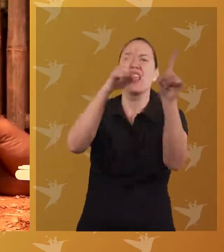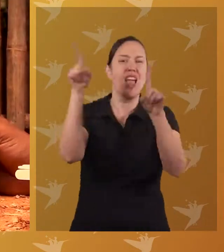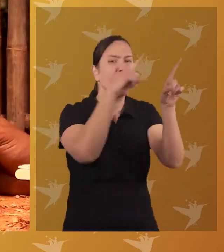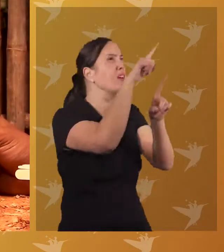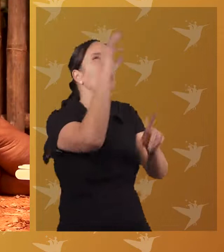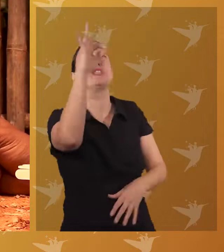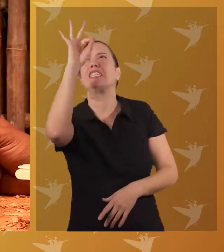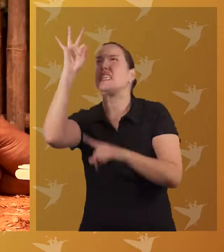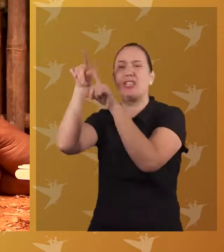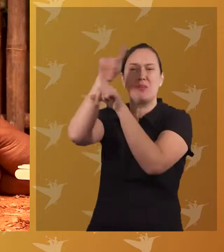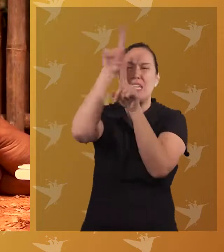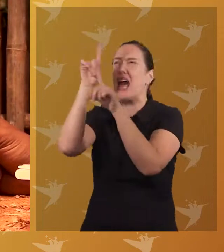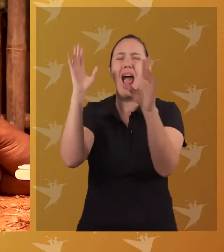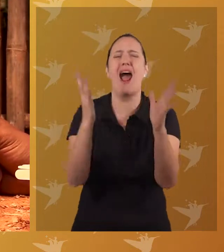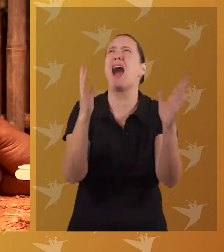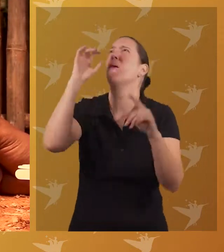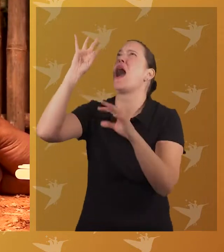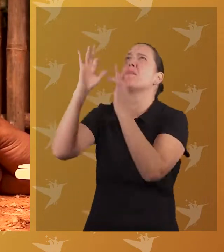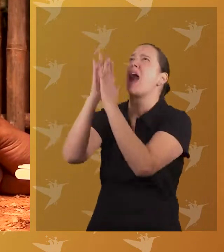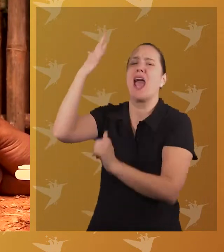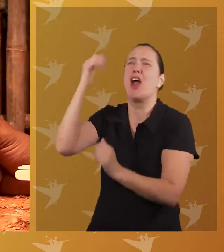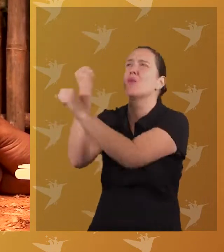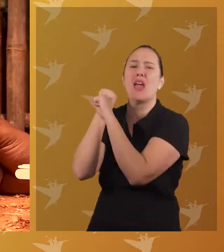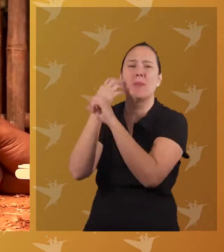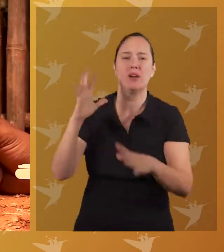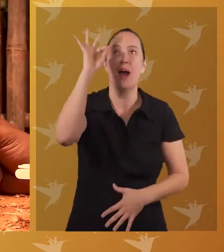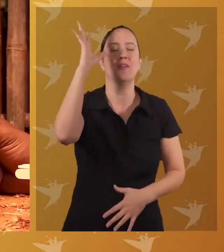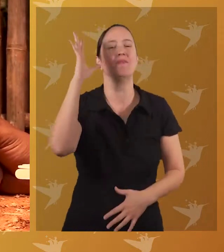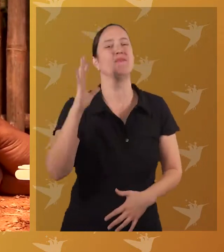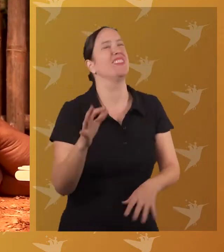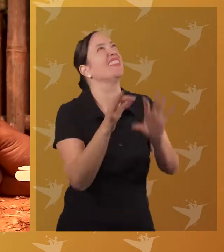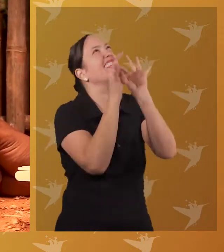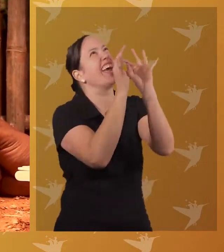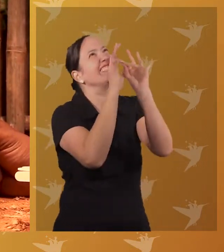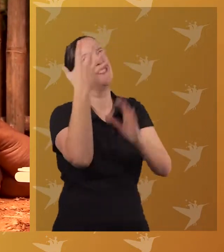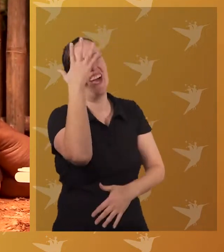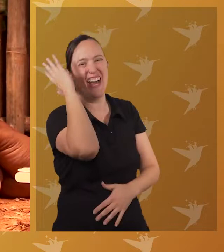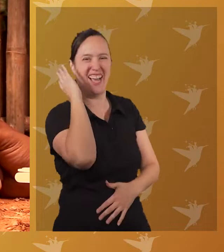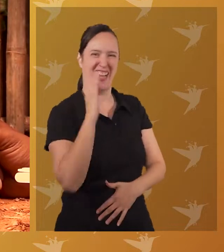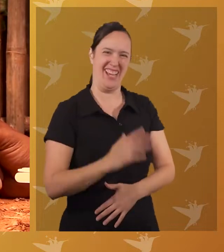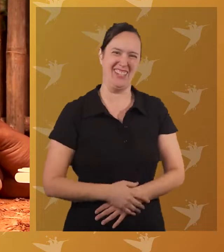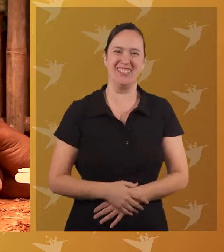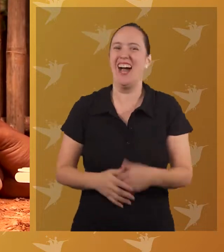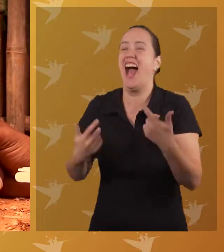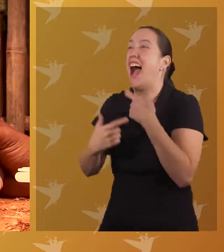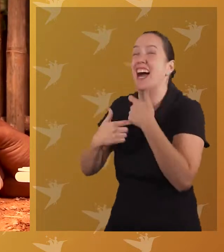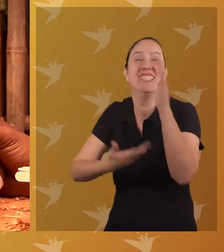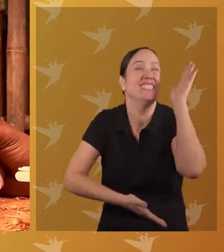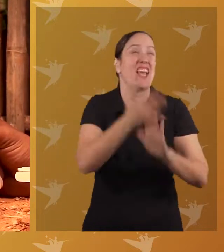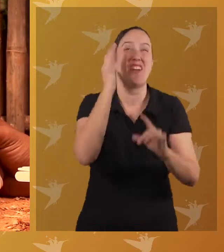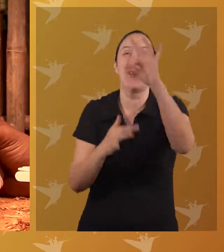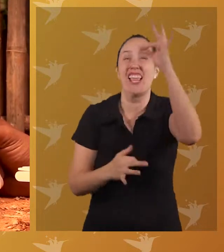ay, ay! ¡Ay, no! ¡Ay, ese mosquito! ¡Oye, Manu, ayúdame! Manu, mana, agarra el mosquito. ¡Oh, gracias, Manu!